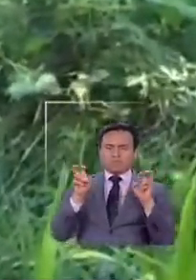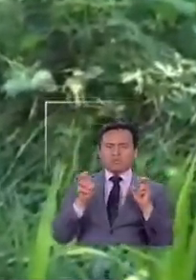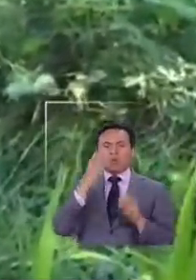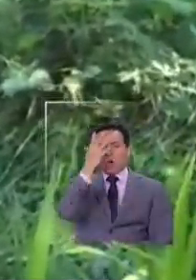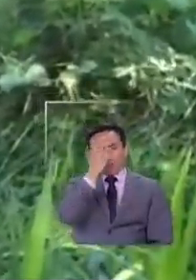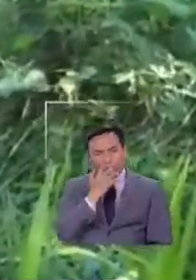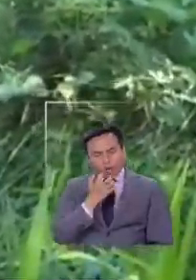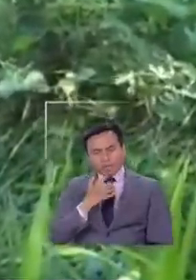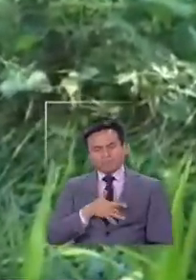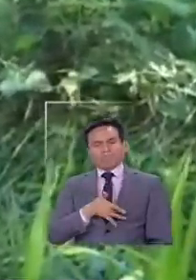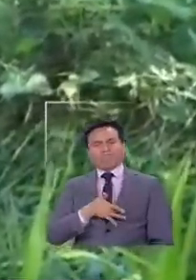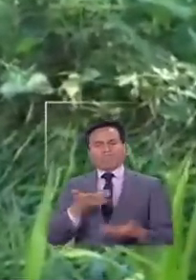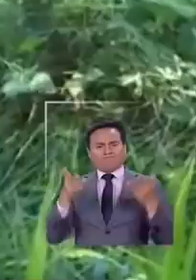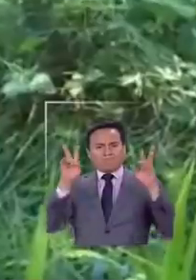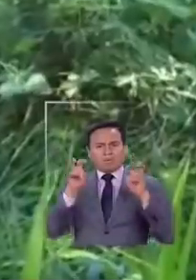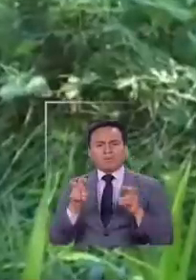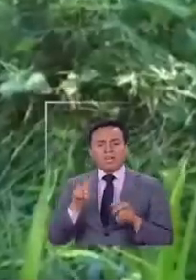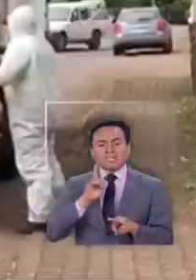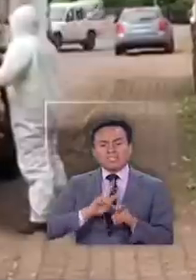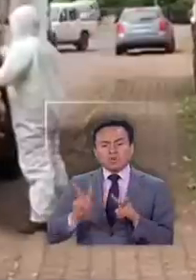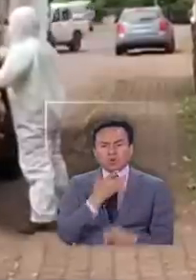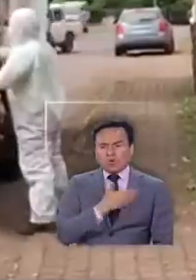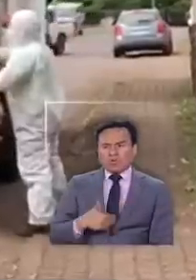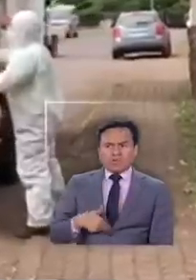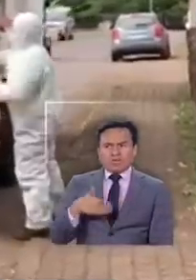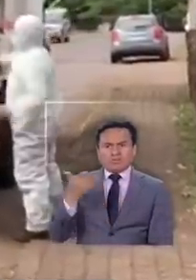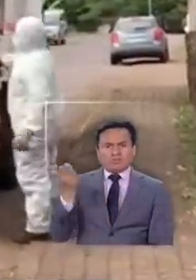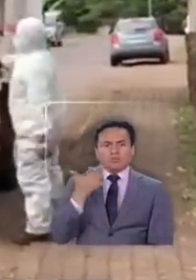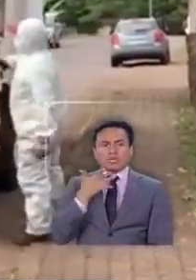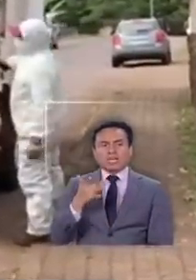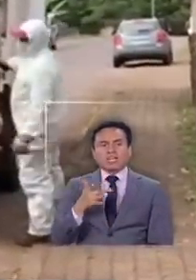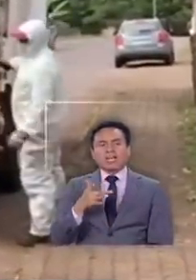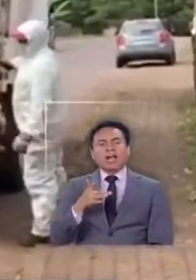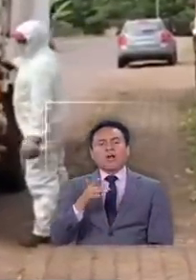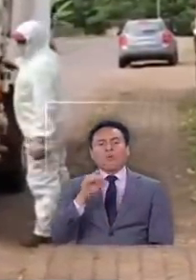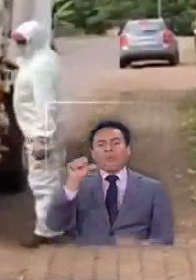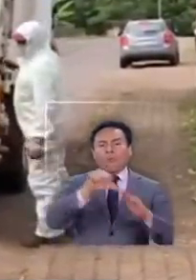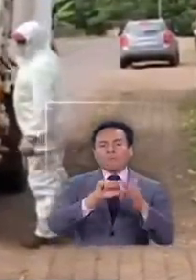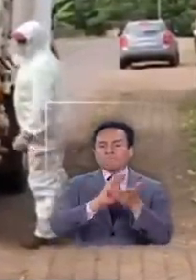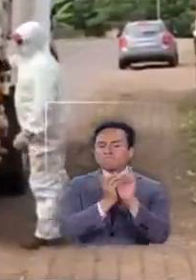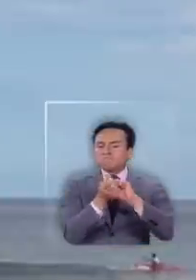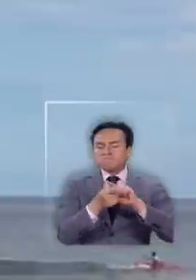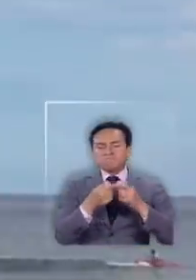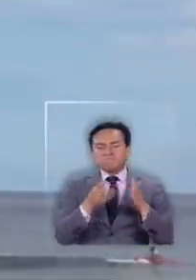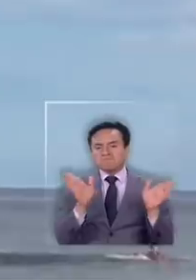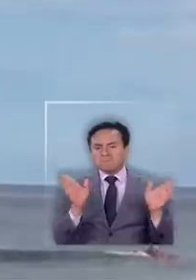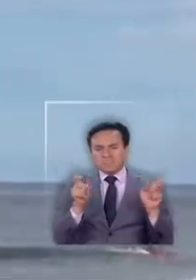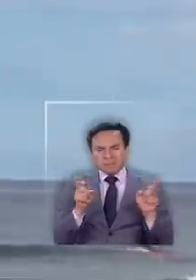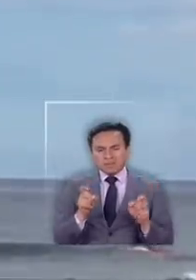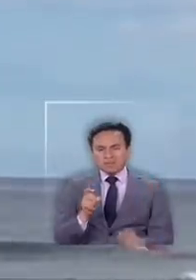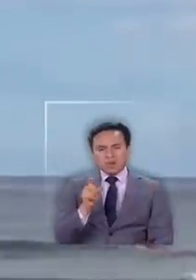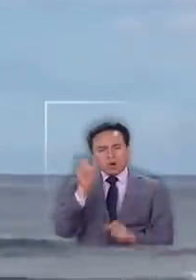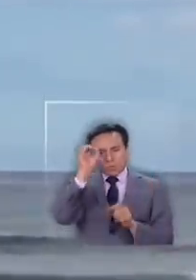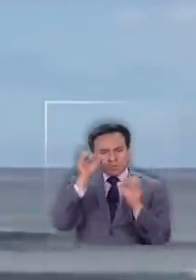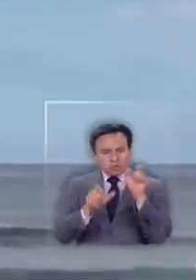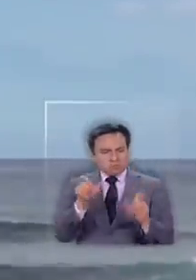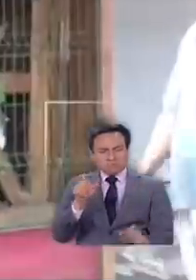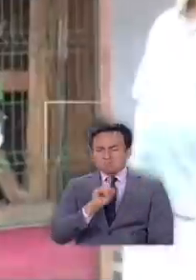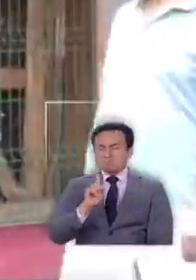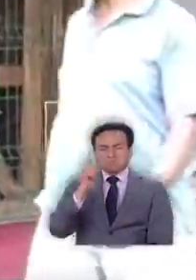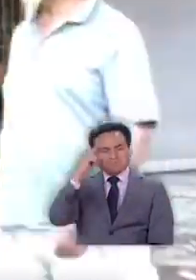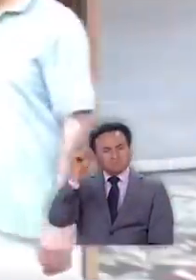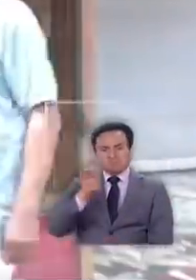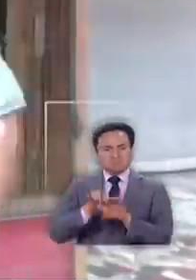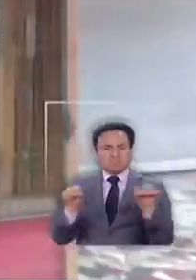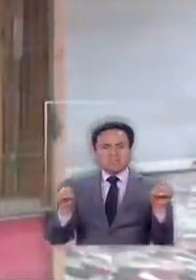molestos indignados frente a la medida que adoptó el gobierno Levantar la cuarentena en Arapanui simplemente no les parece Son los